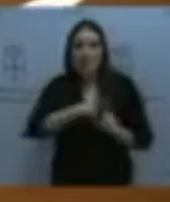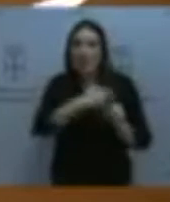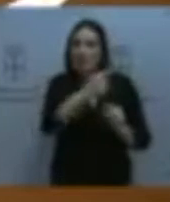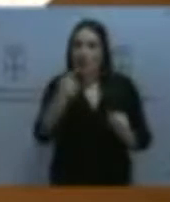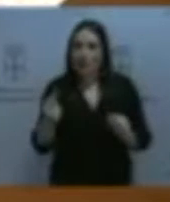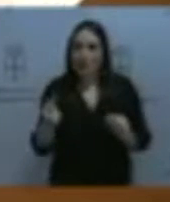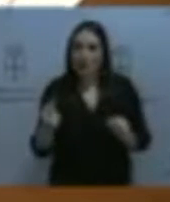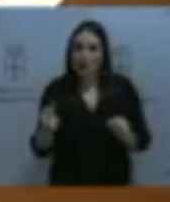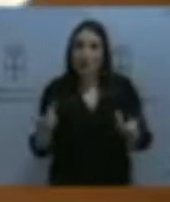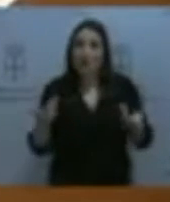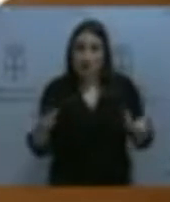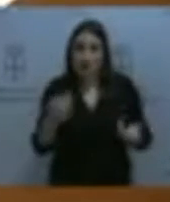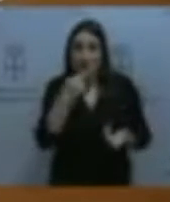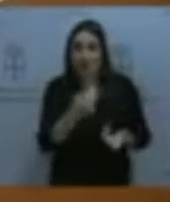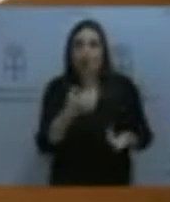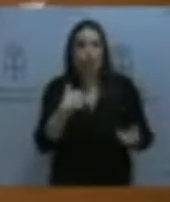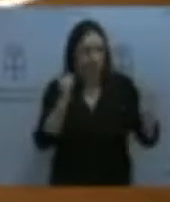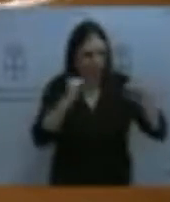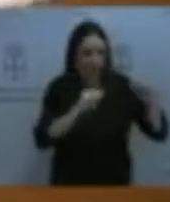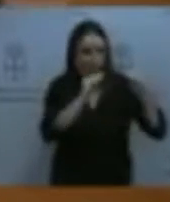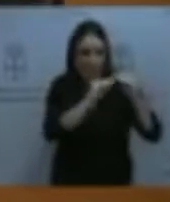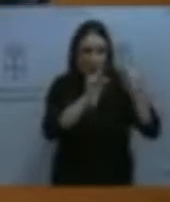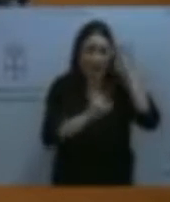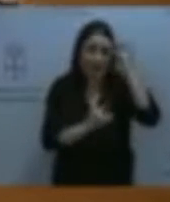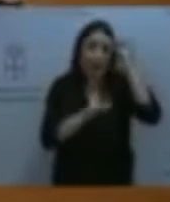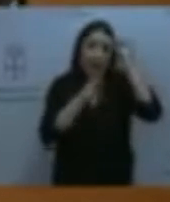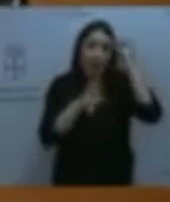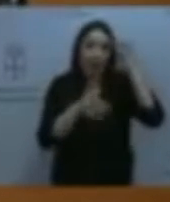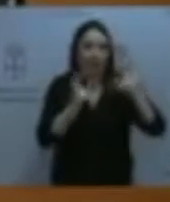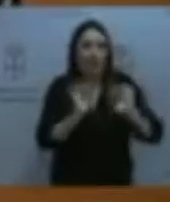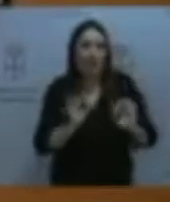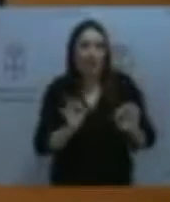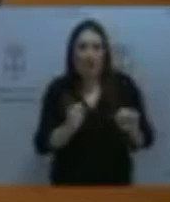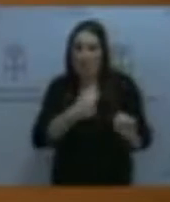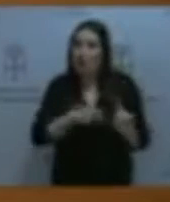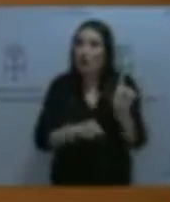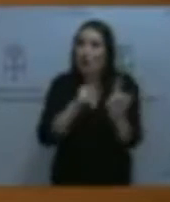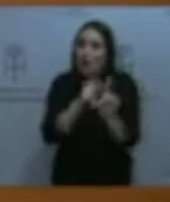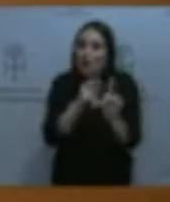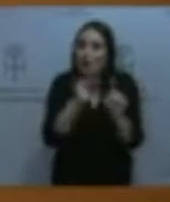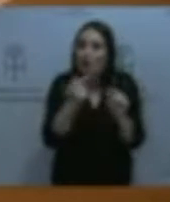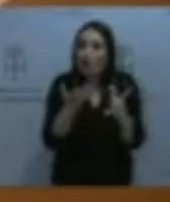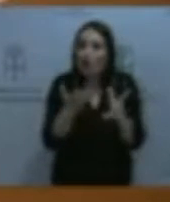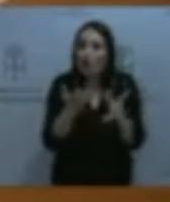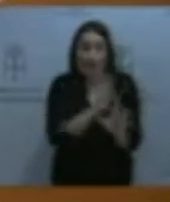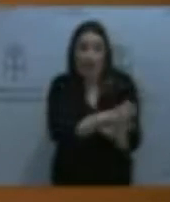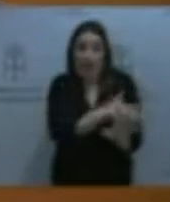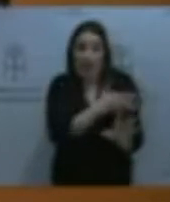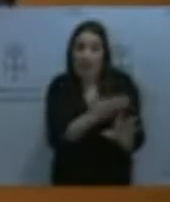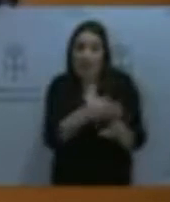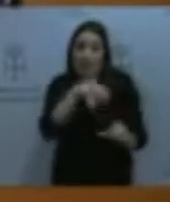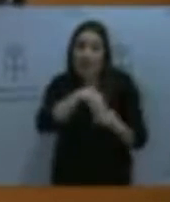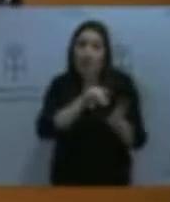Con lo cual, por eso le digo que estoy muy de acuerdo con usted porque, evidentemente, lo que pretendemos es lo que nunca habíamos hecho en el sistema